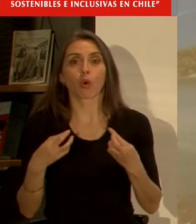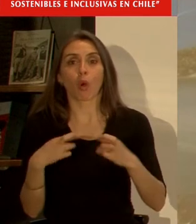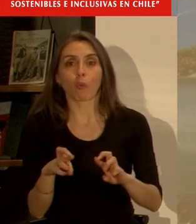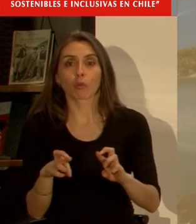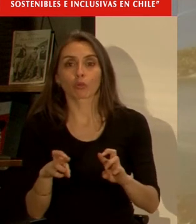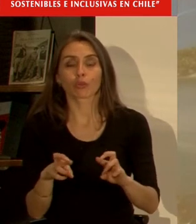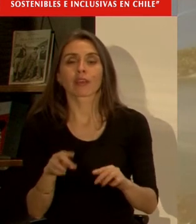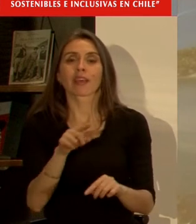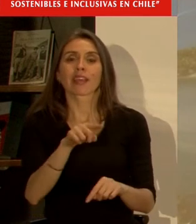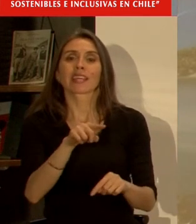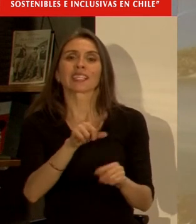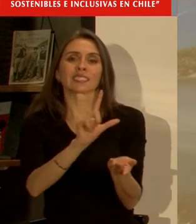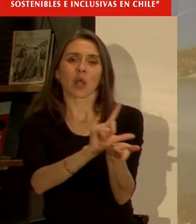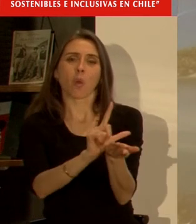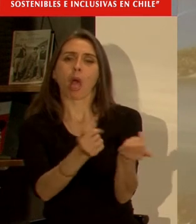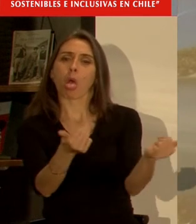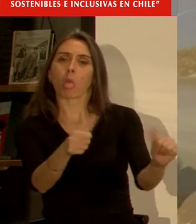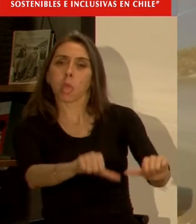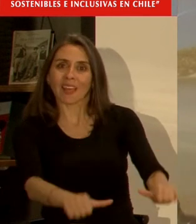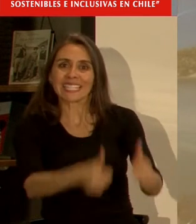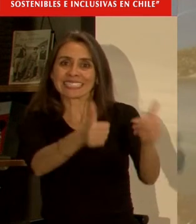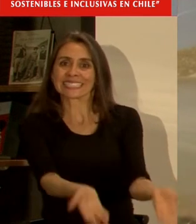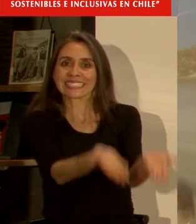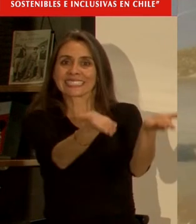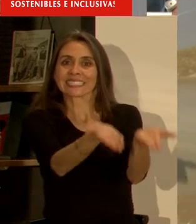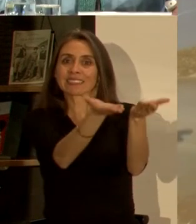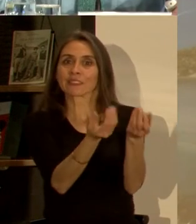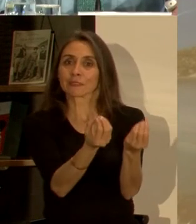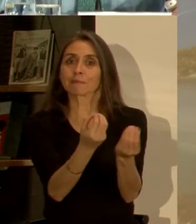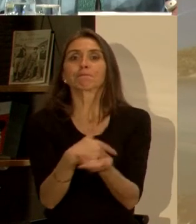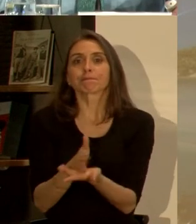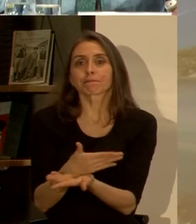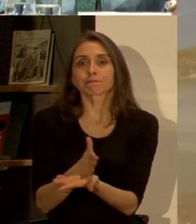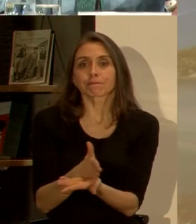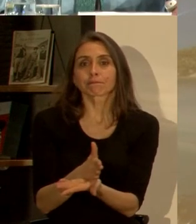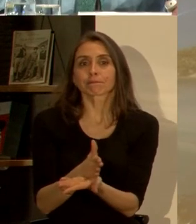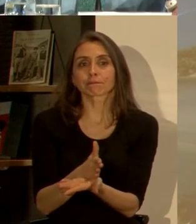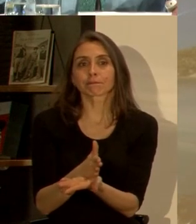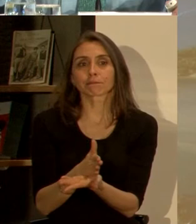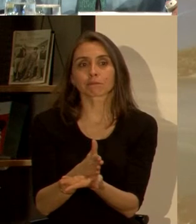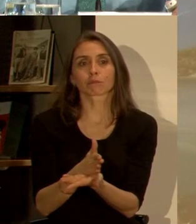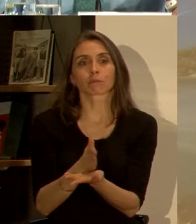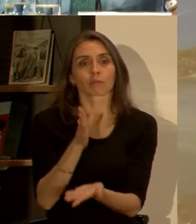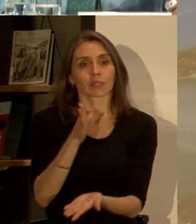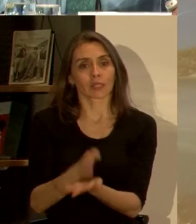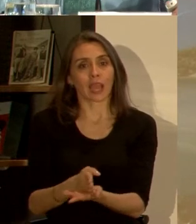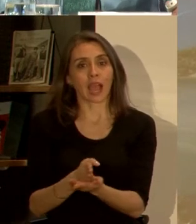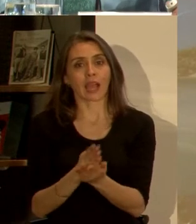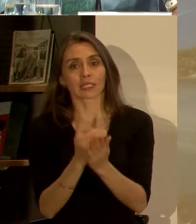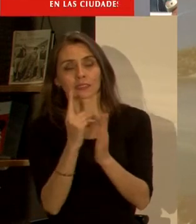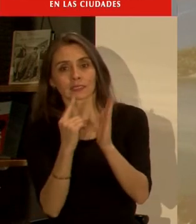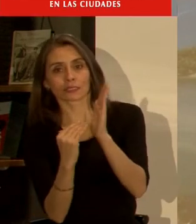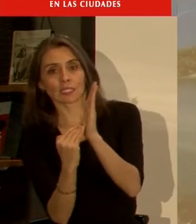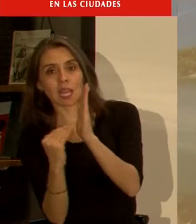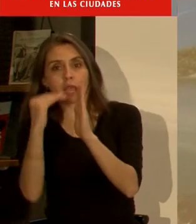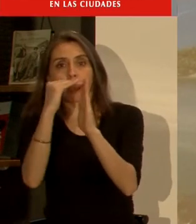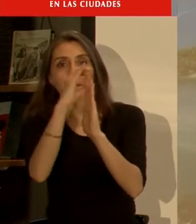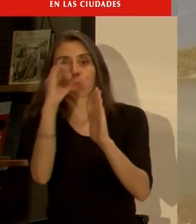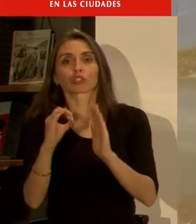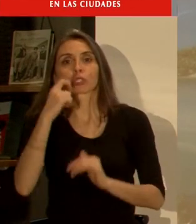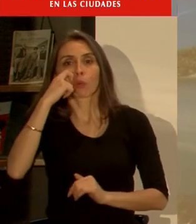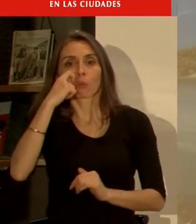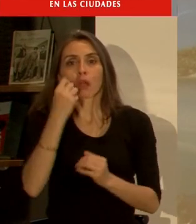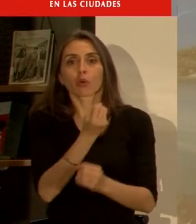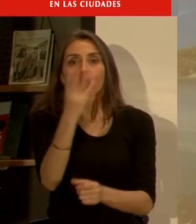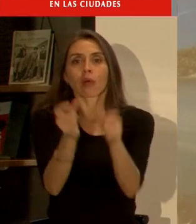en la revitalización de sus áreas, en estrategias para incrementar hasta un nivel humano la densidad,